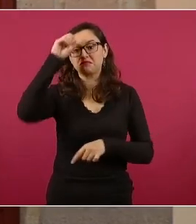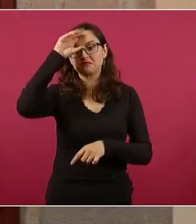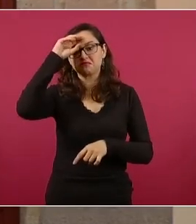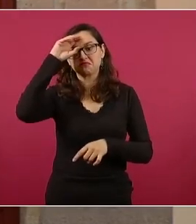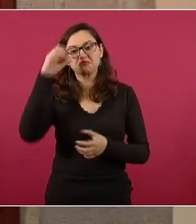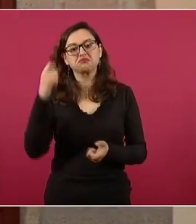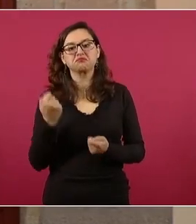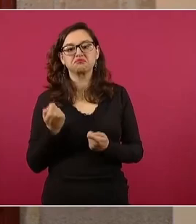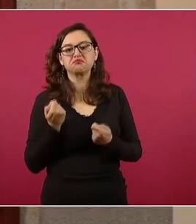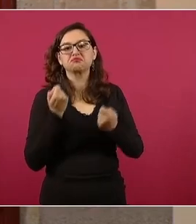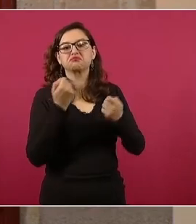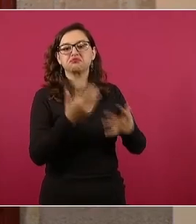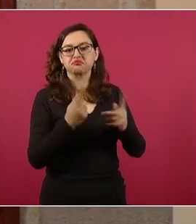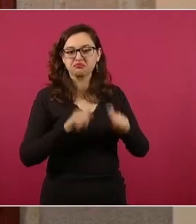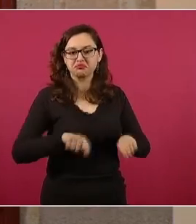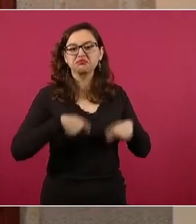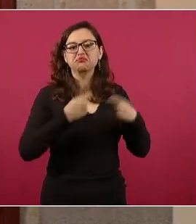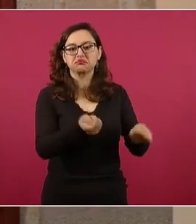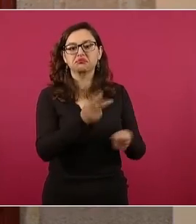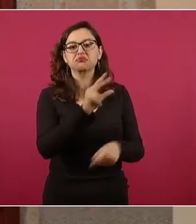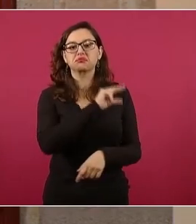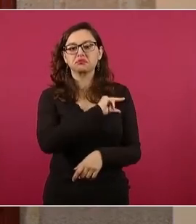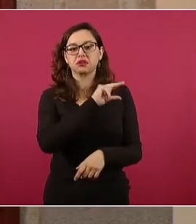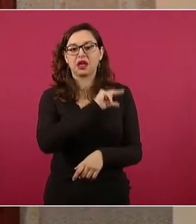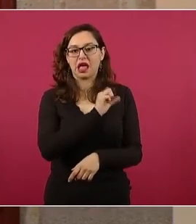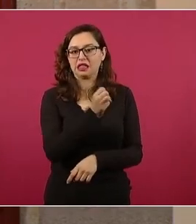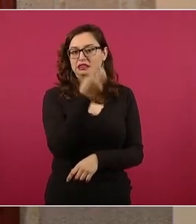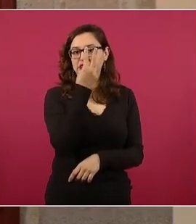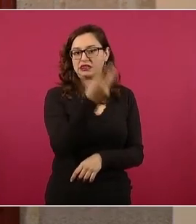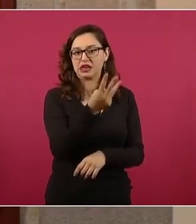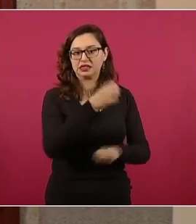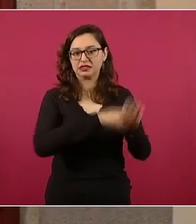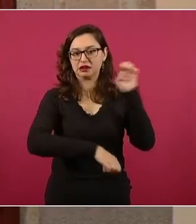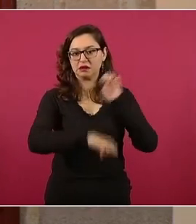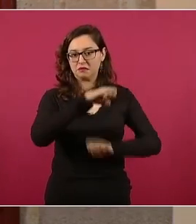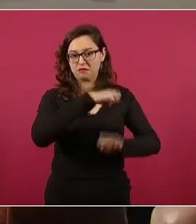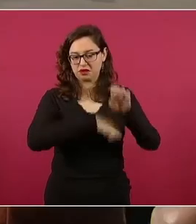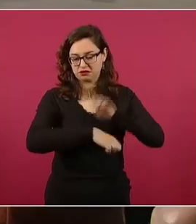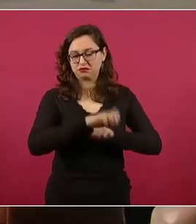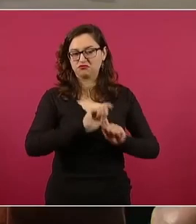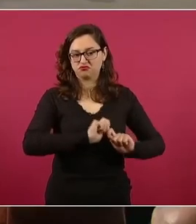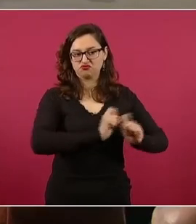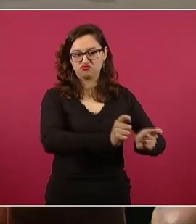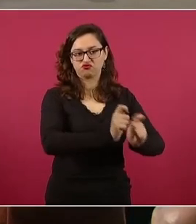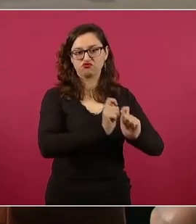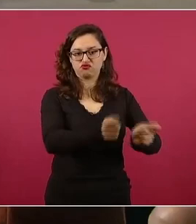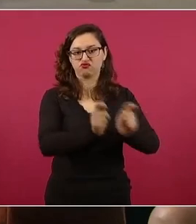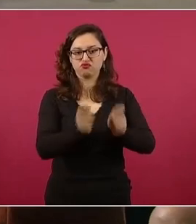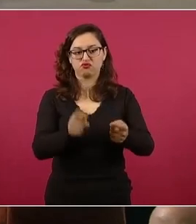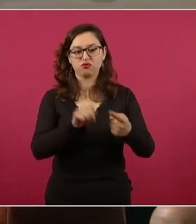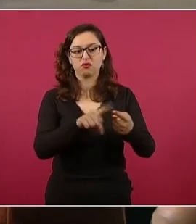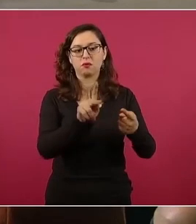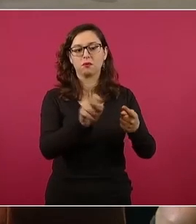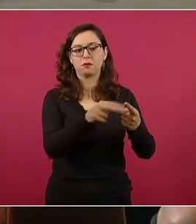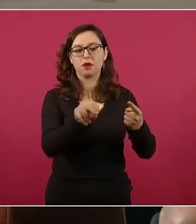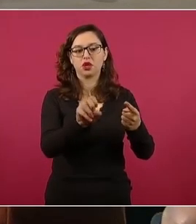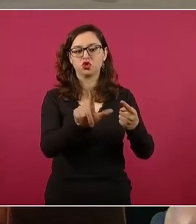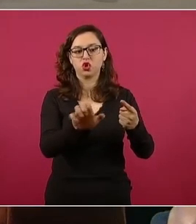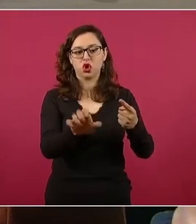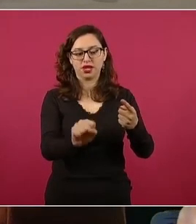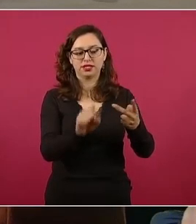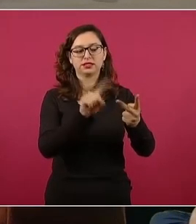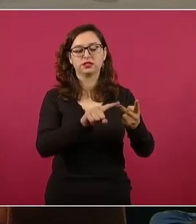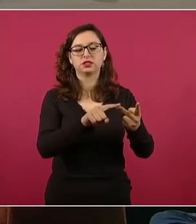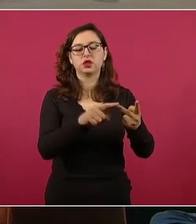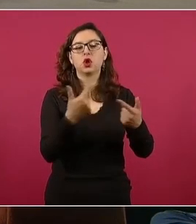la mayor parte de ellas a tres concesionarios del país, Peñoles, Grupo México y Carso,